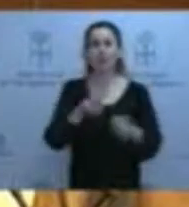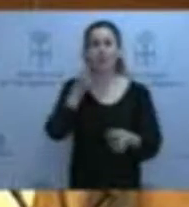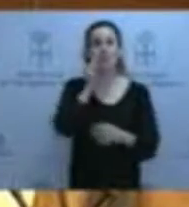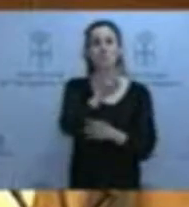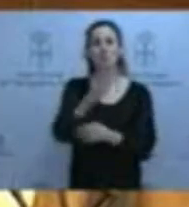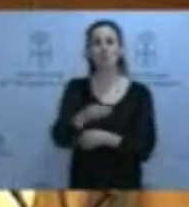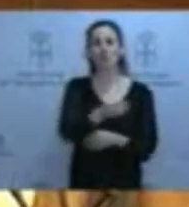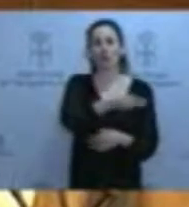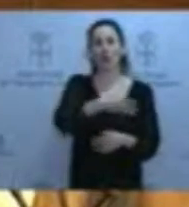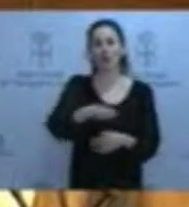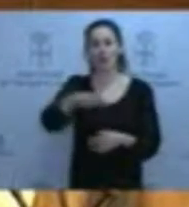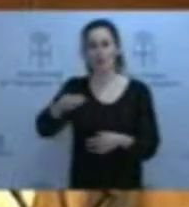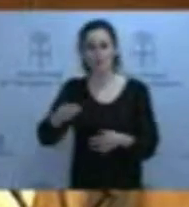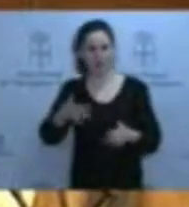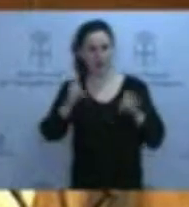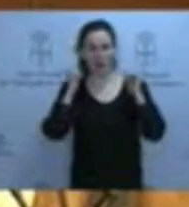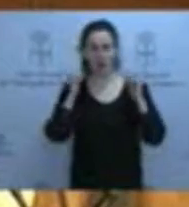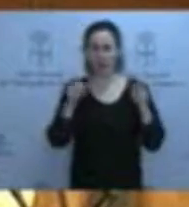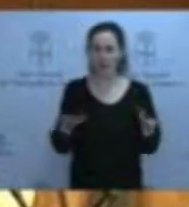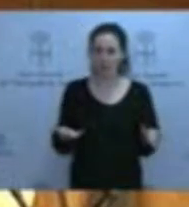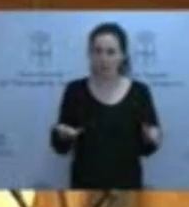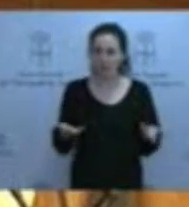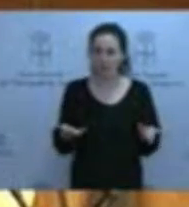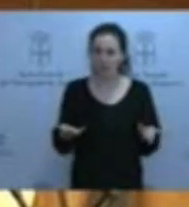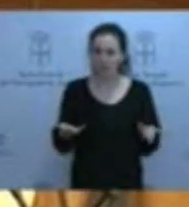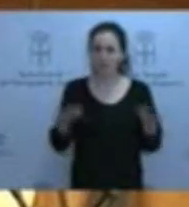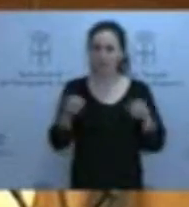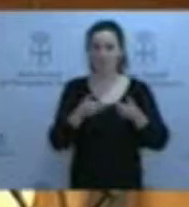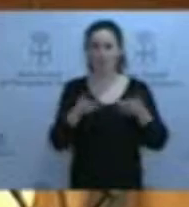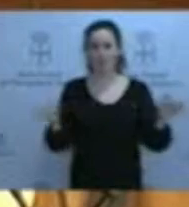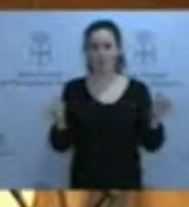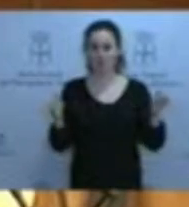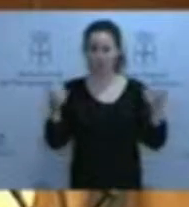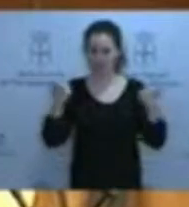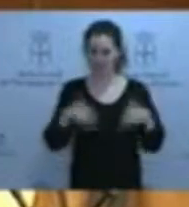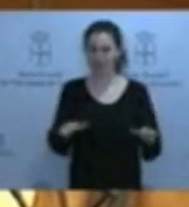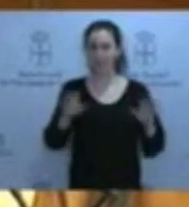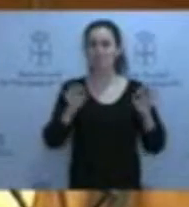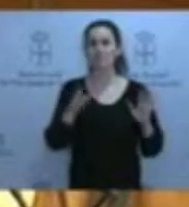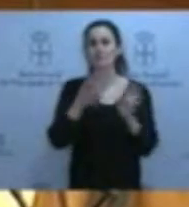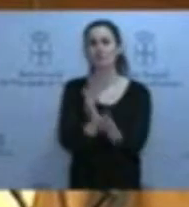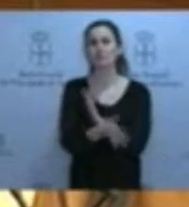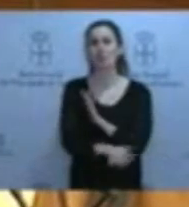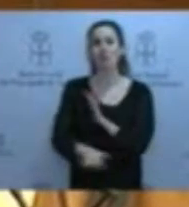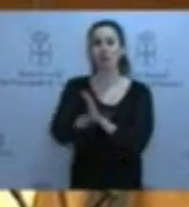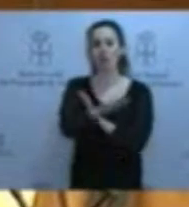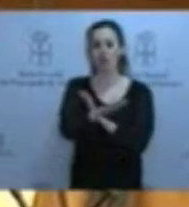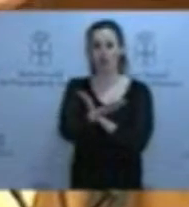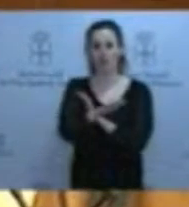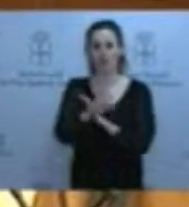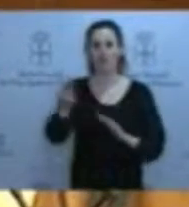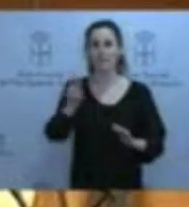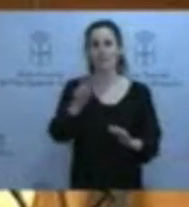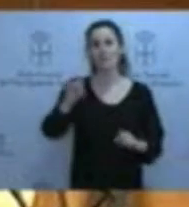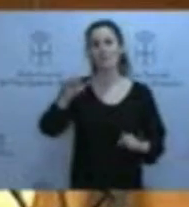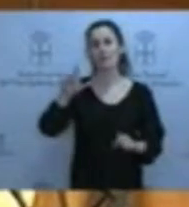haya existido, haya estado abierto y se haya hecho en el municipio de Valdés por